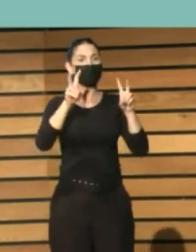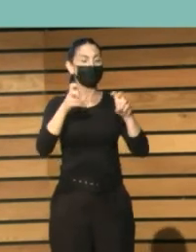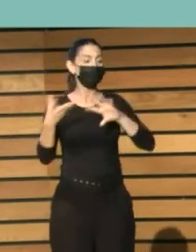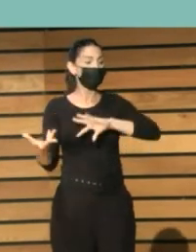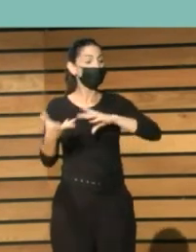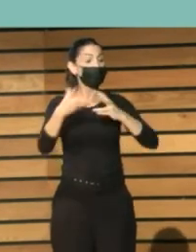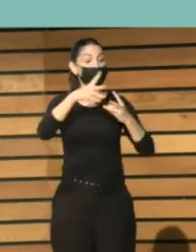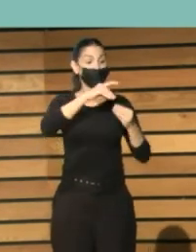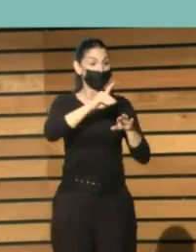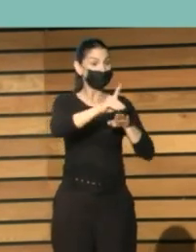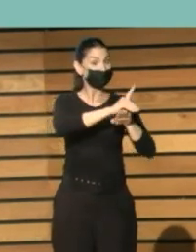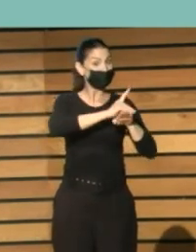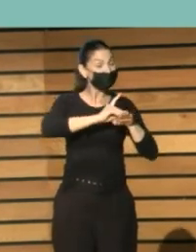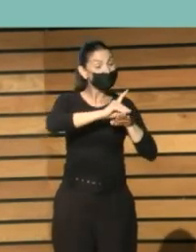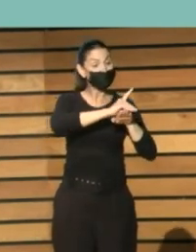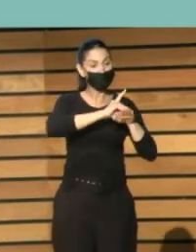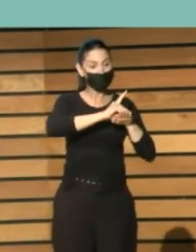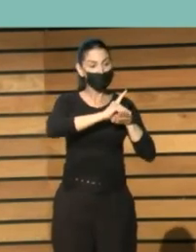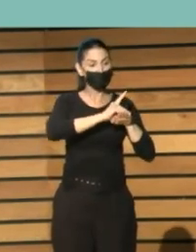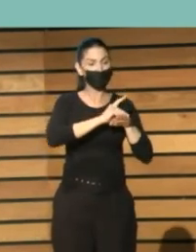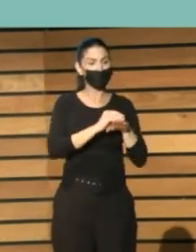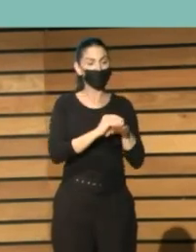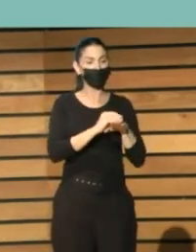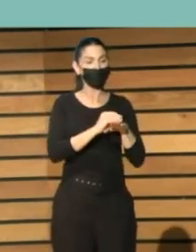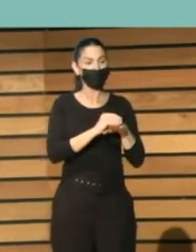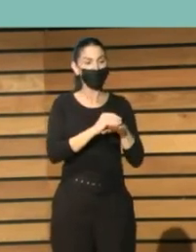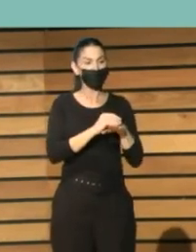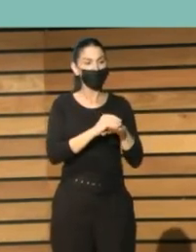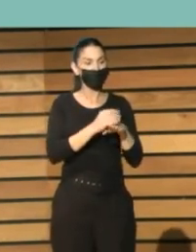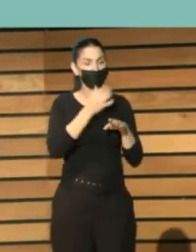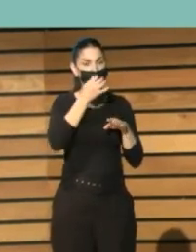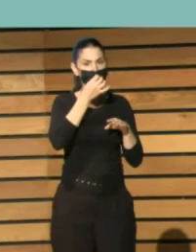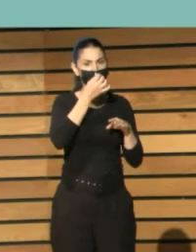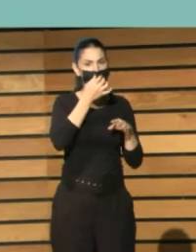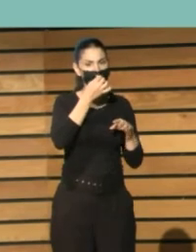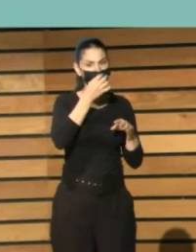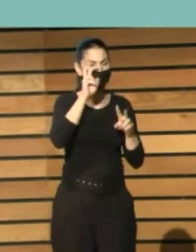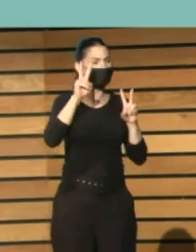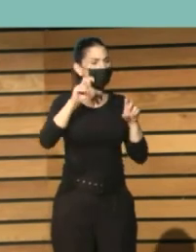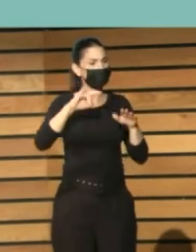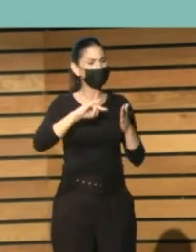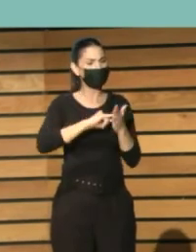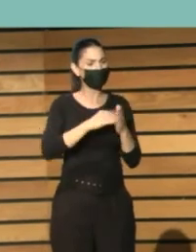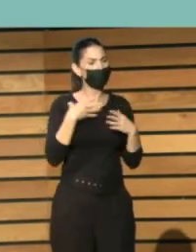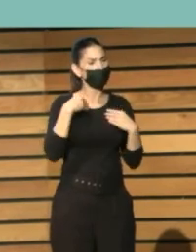más tipologías documentales.